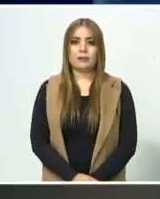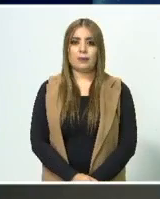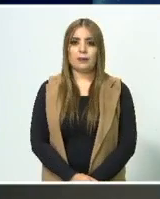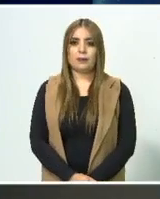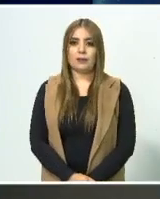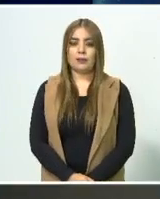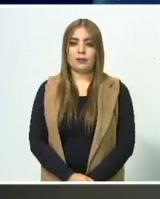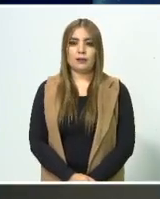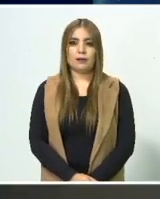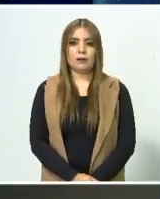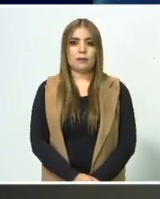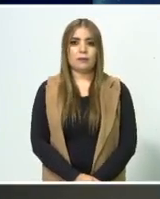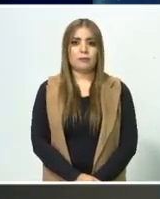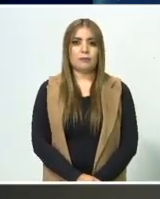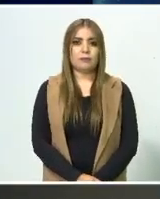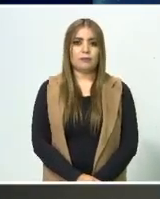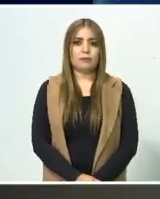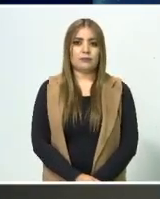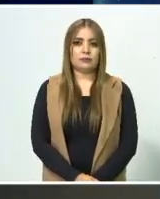Muchas gracias.